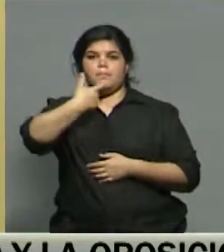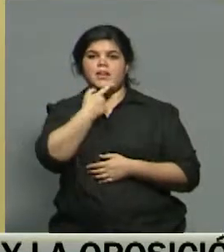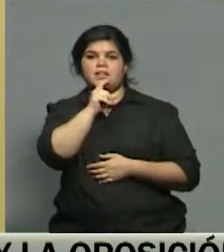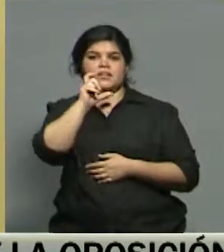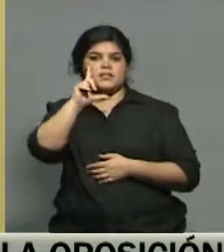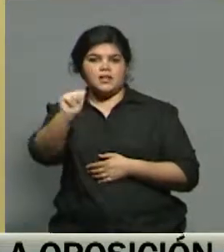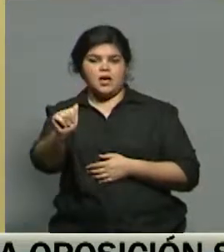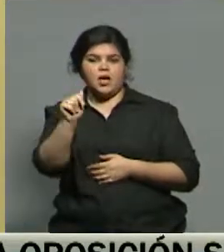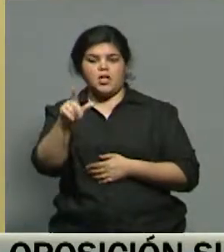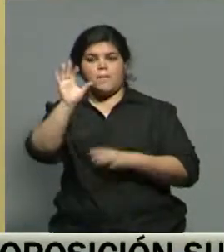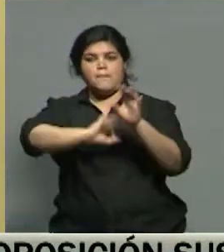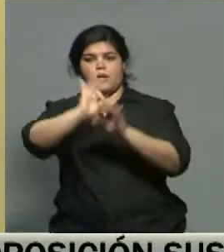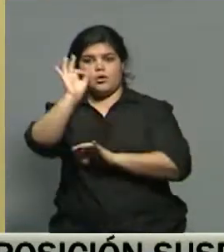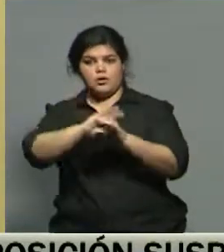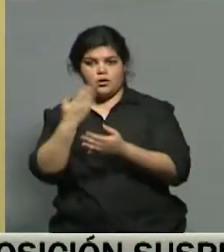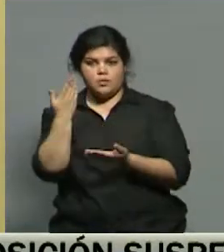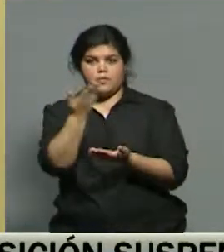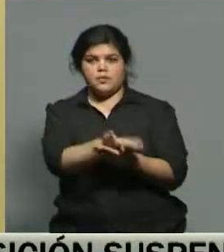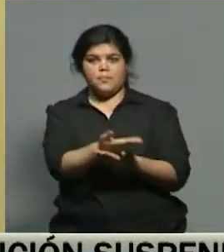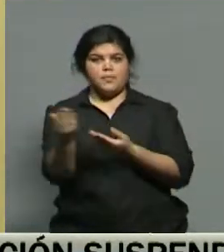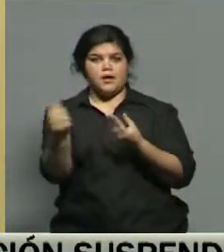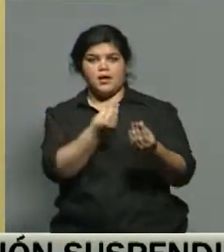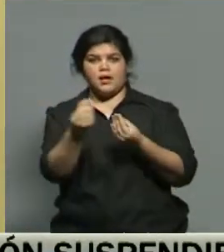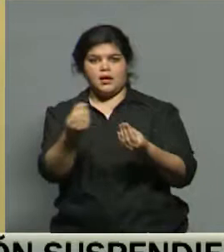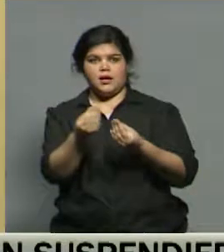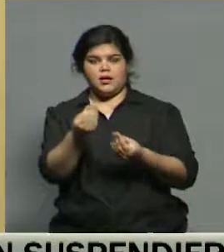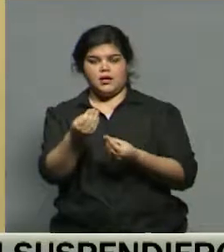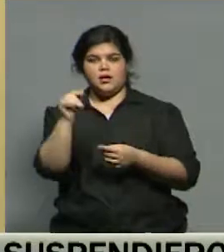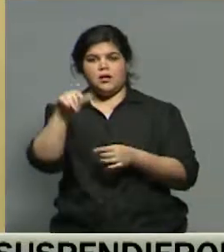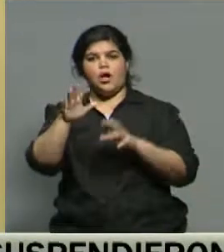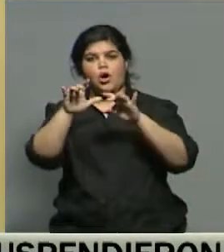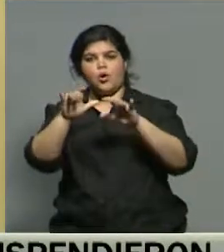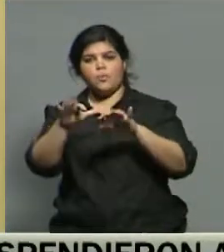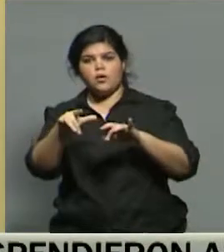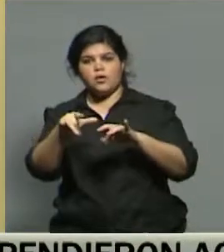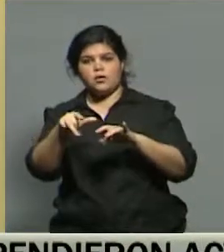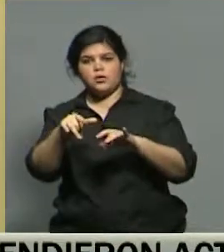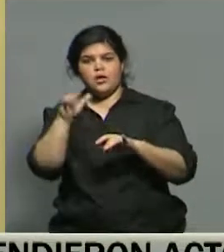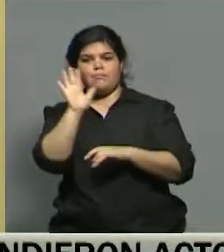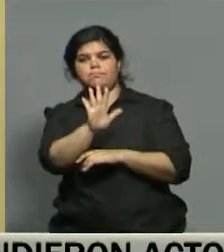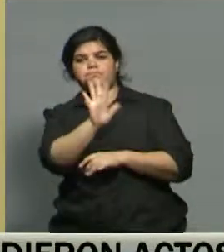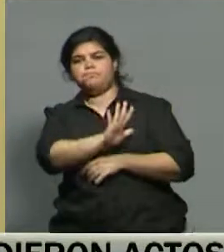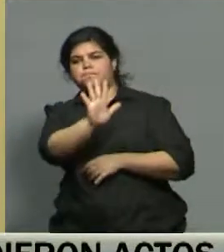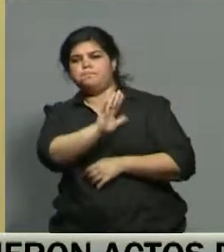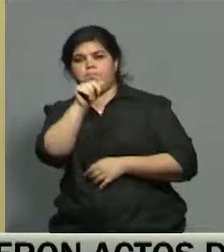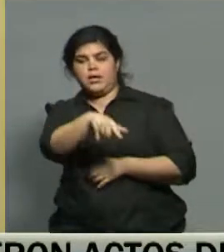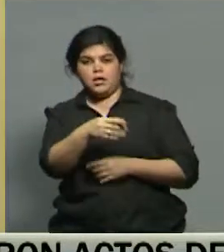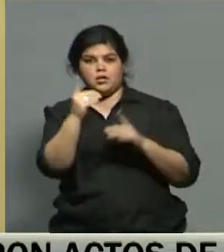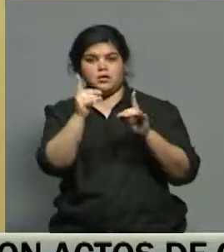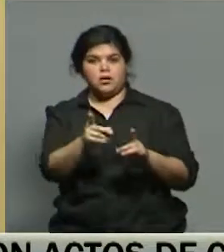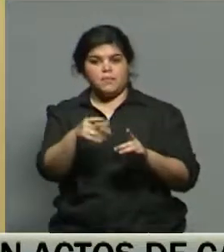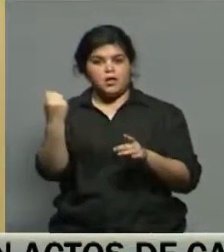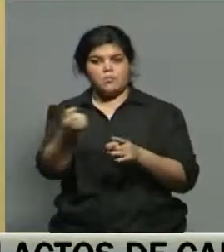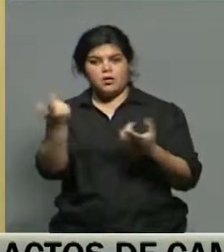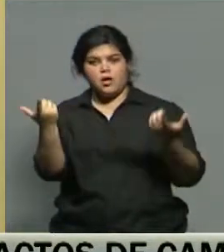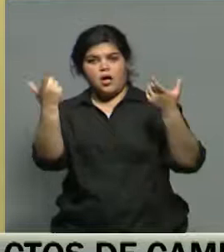presentó un proyecto para prevenir el ciberacoso escolar. Y también refiriéndose a crear un observatorio para casos